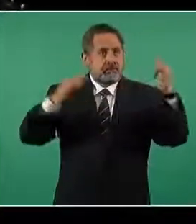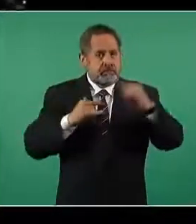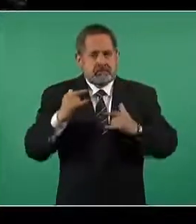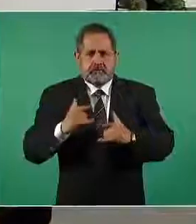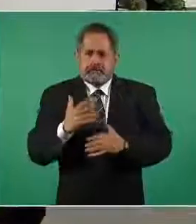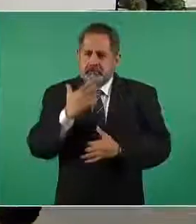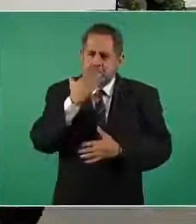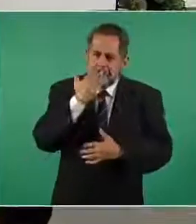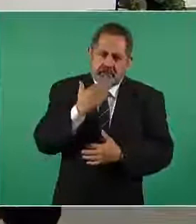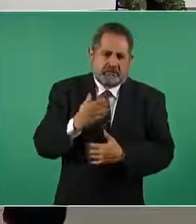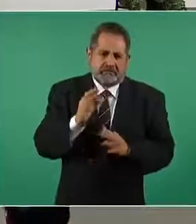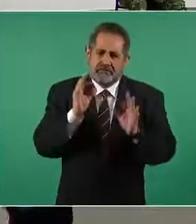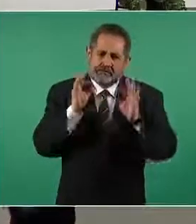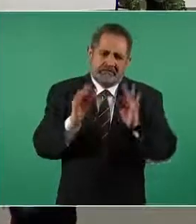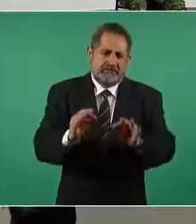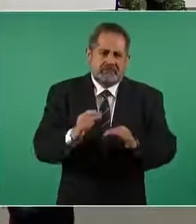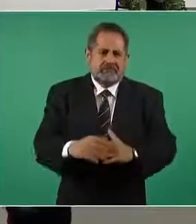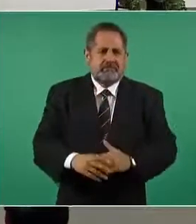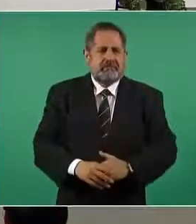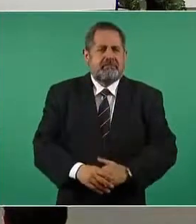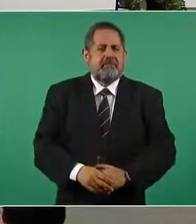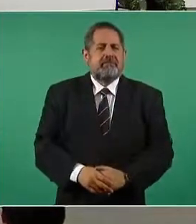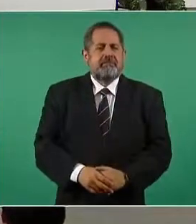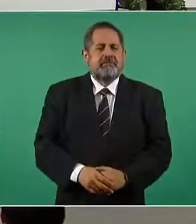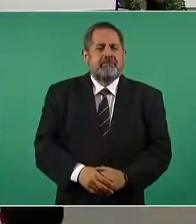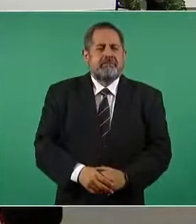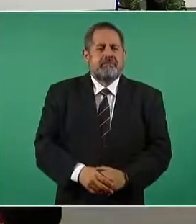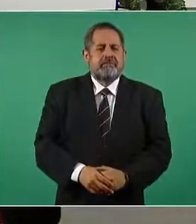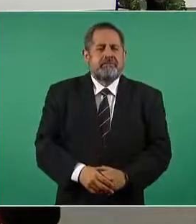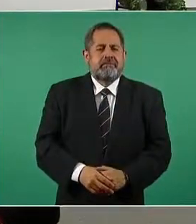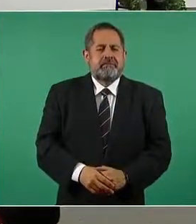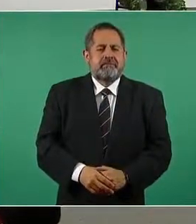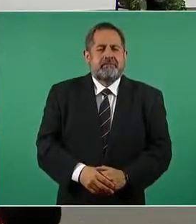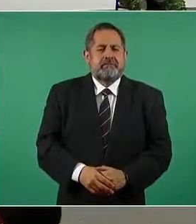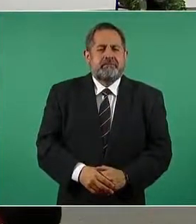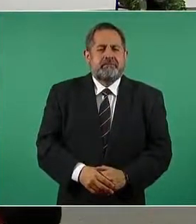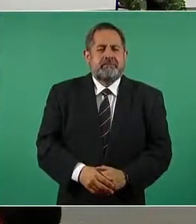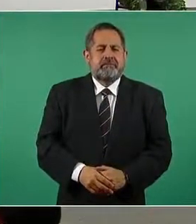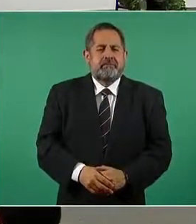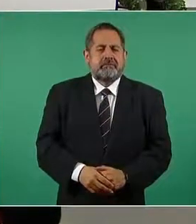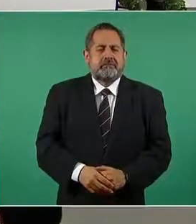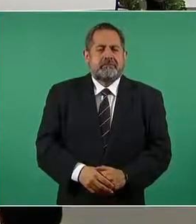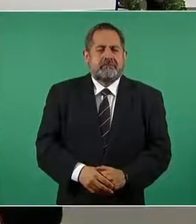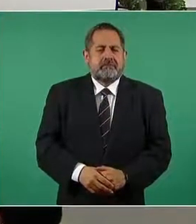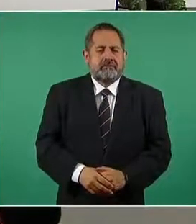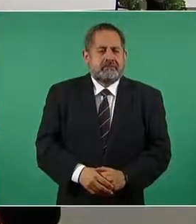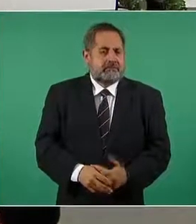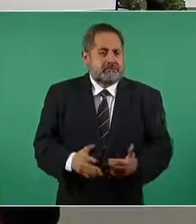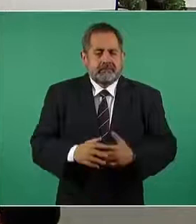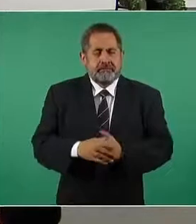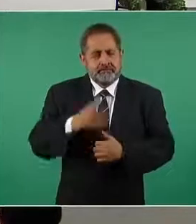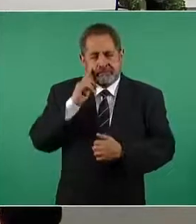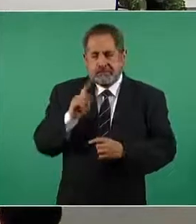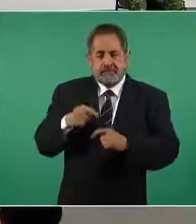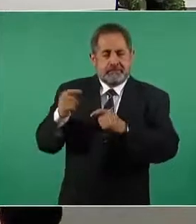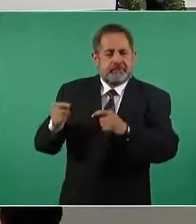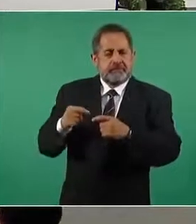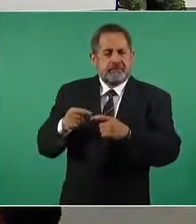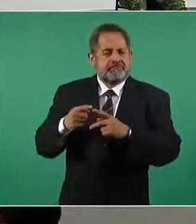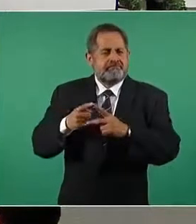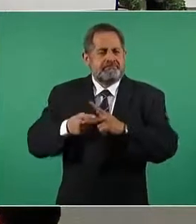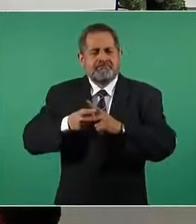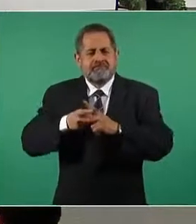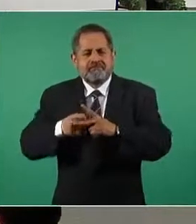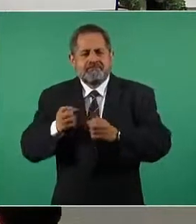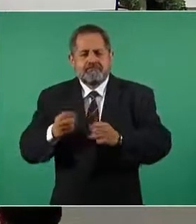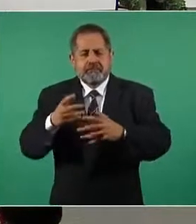se me hace muy muy bueno seguimos por favor vamos a hablar de los datos generales del proyecto